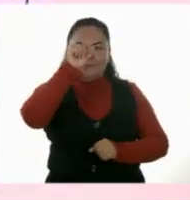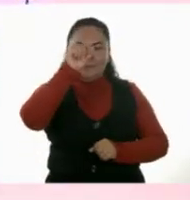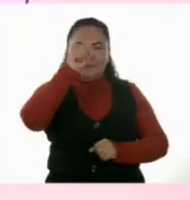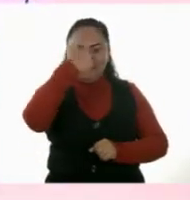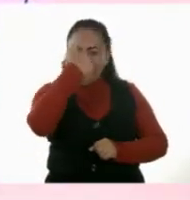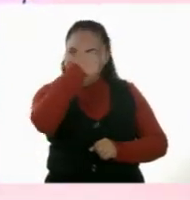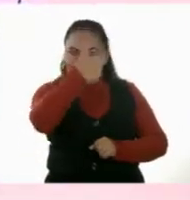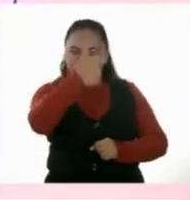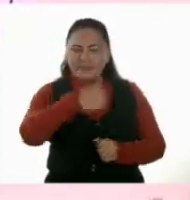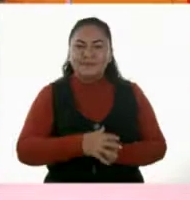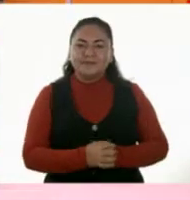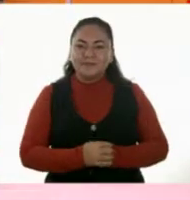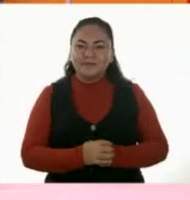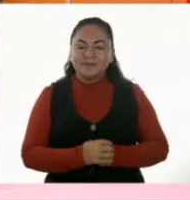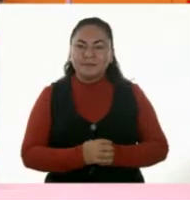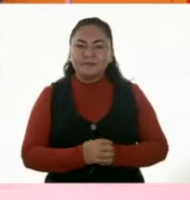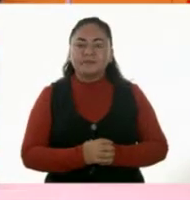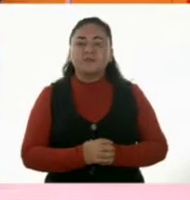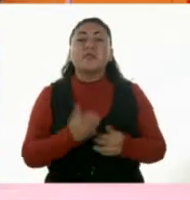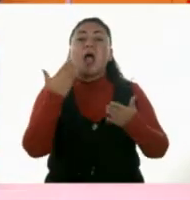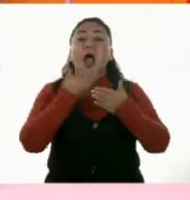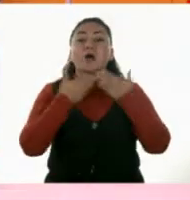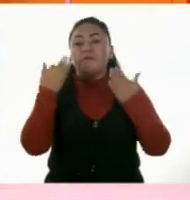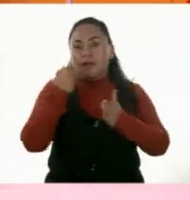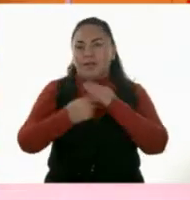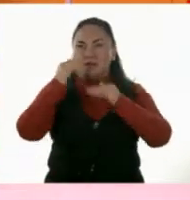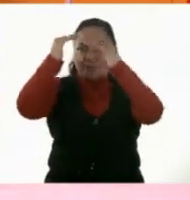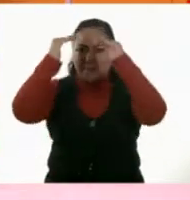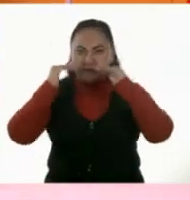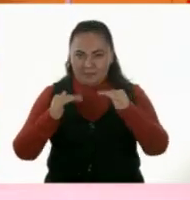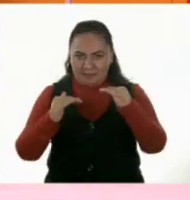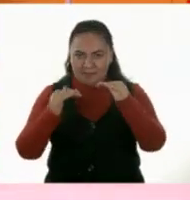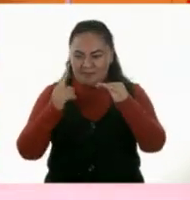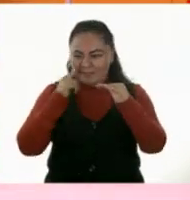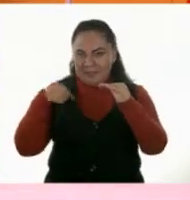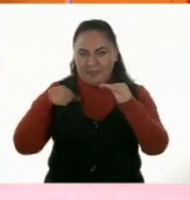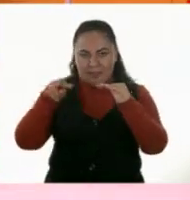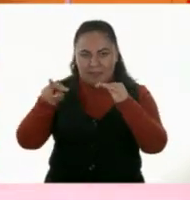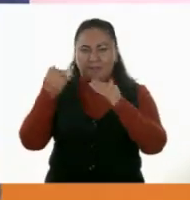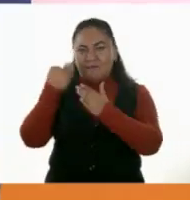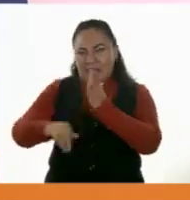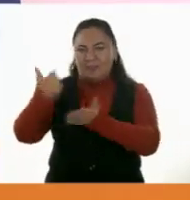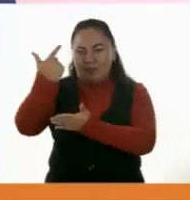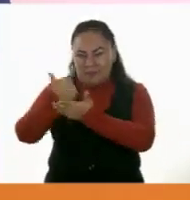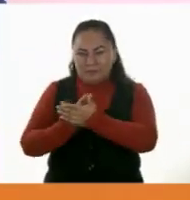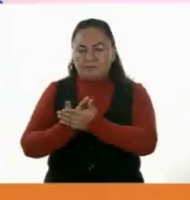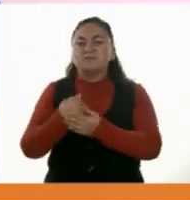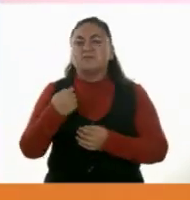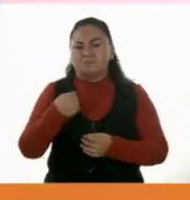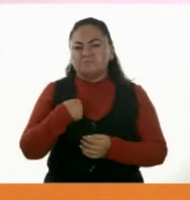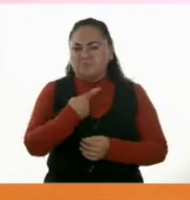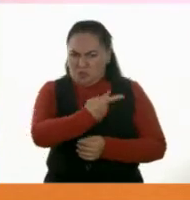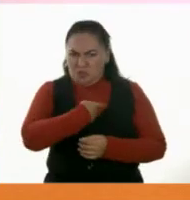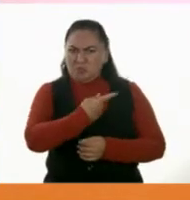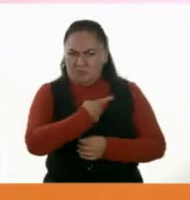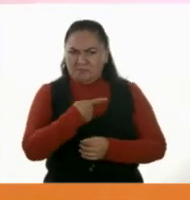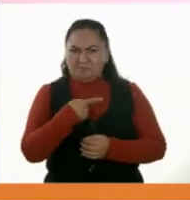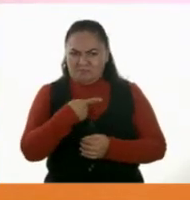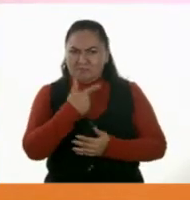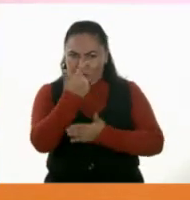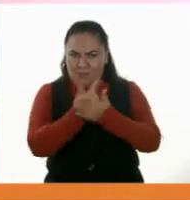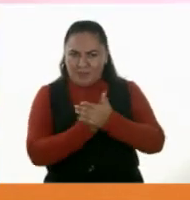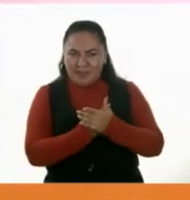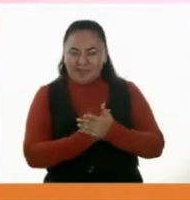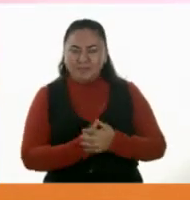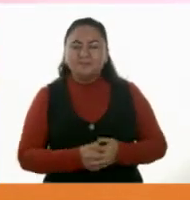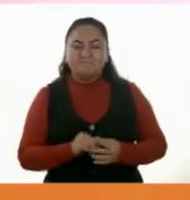Bueno. Solamente queda un grupo más y es el que está aquí abajo. Este vamos a contarlo entre los dos, ¿te parece? Me parece